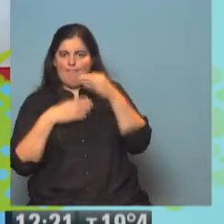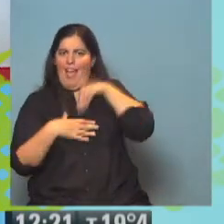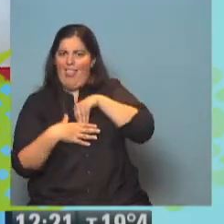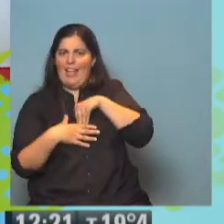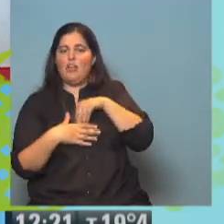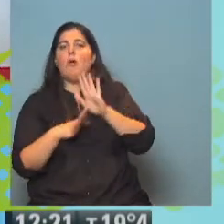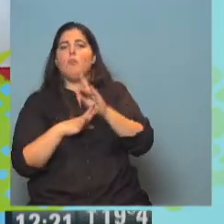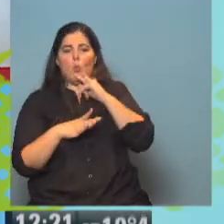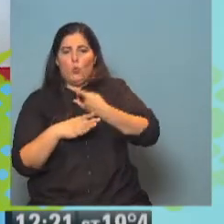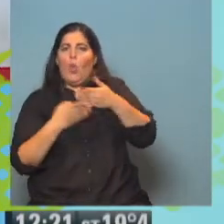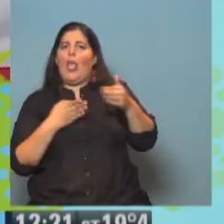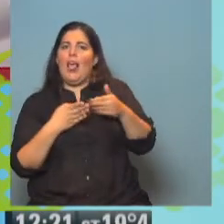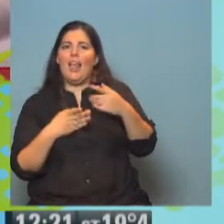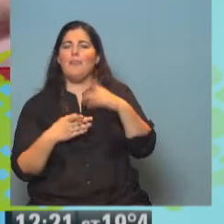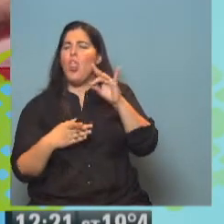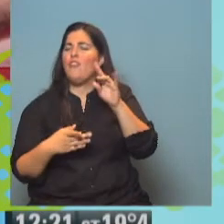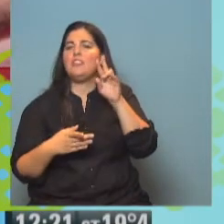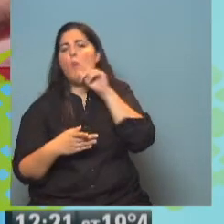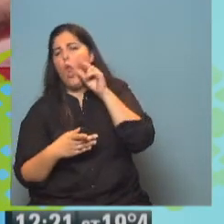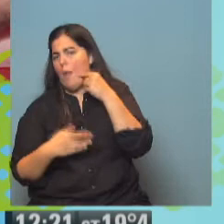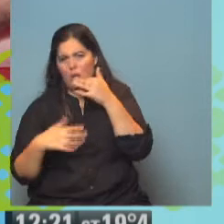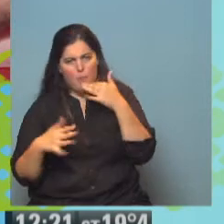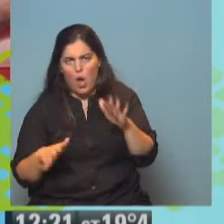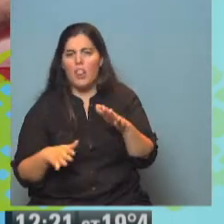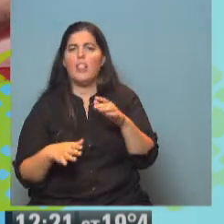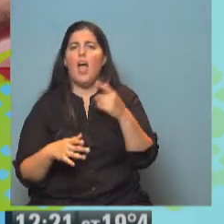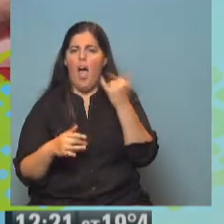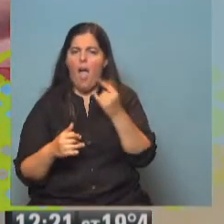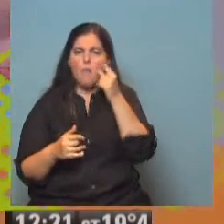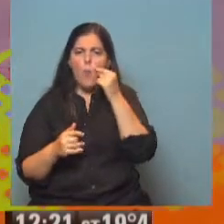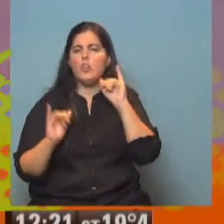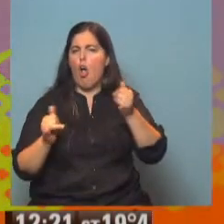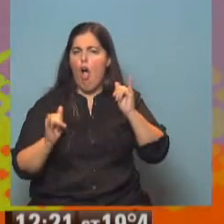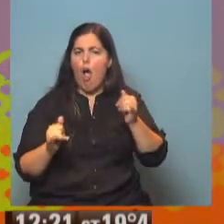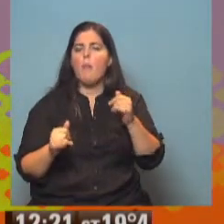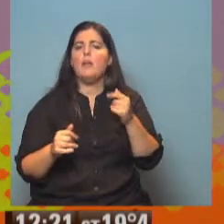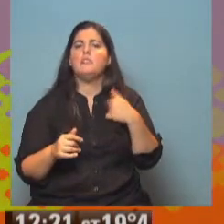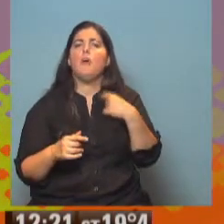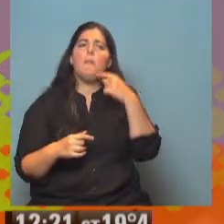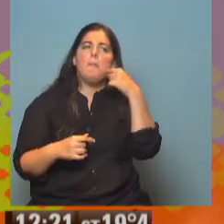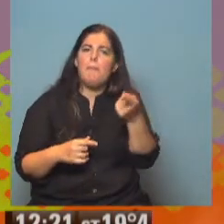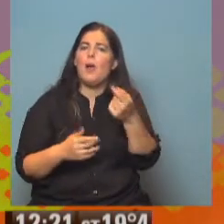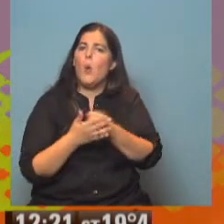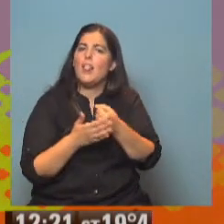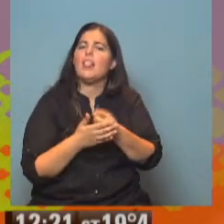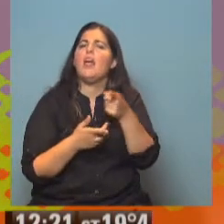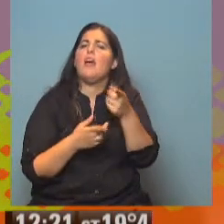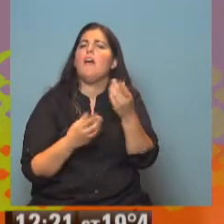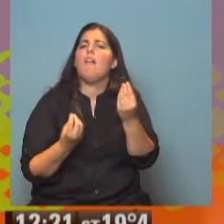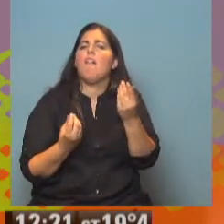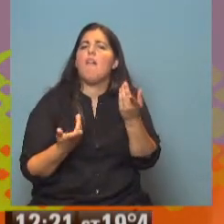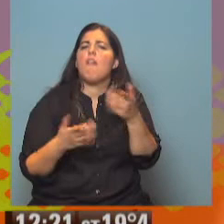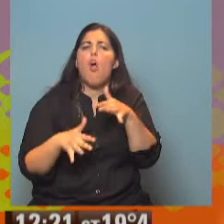le es muy difícil, ya sea hombre o mujer, tenemos muchachos jóvenes que a veces tratamos siempre de preguntarle cómo hace,